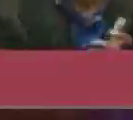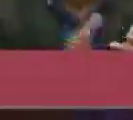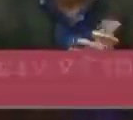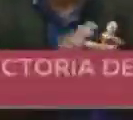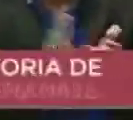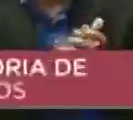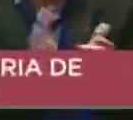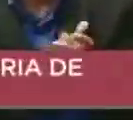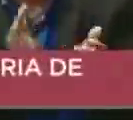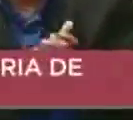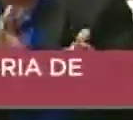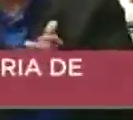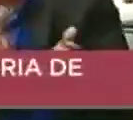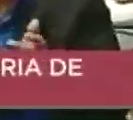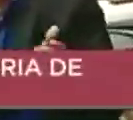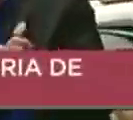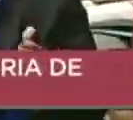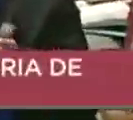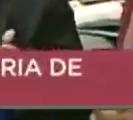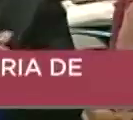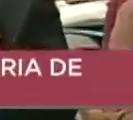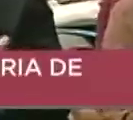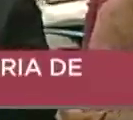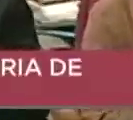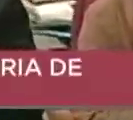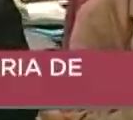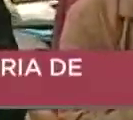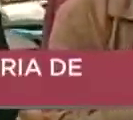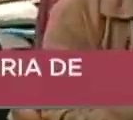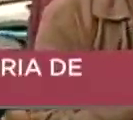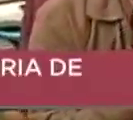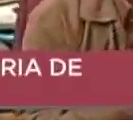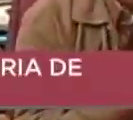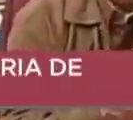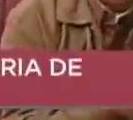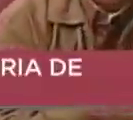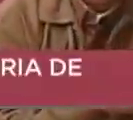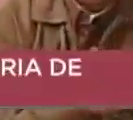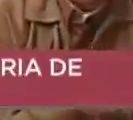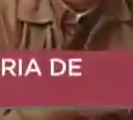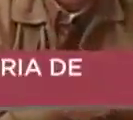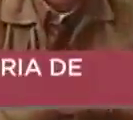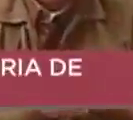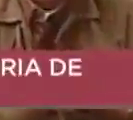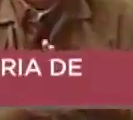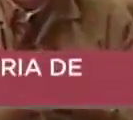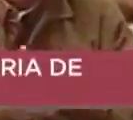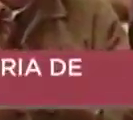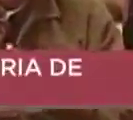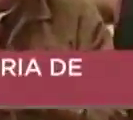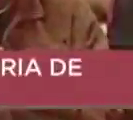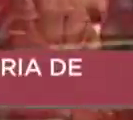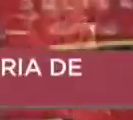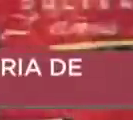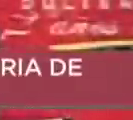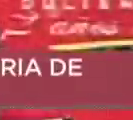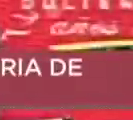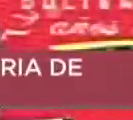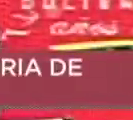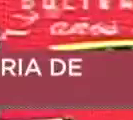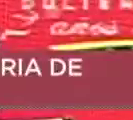307 municipios. Con el voto del pueblo, hace dos años, un día como hoy, 10 de diciembre.